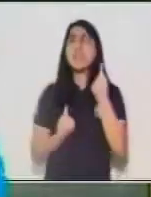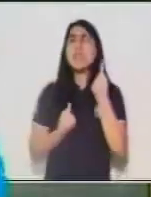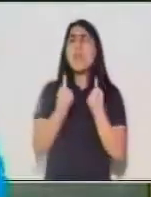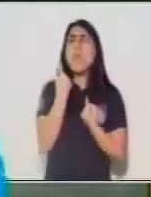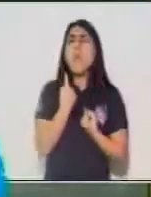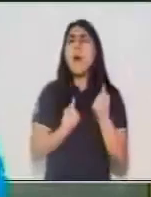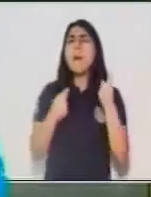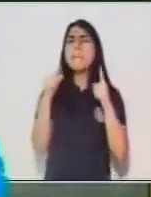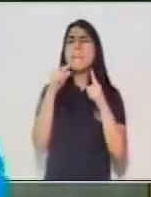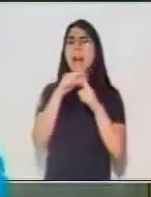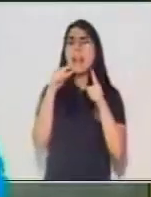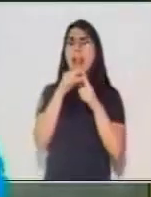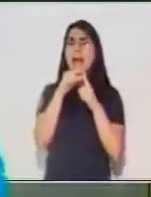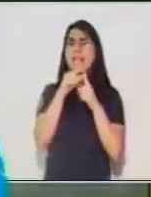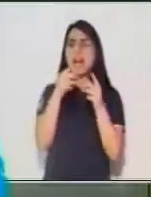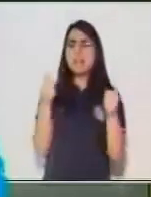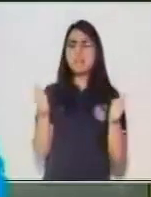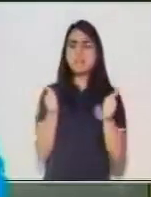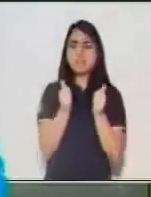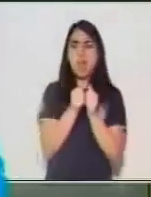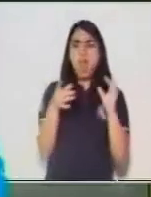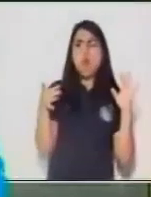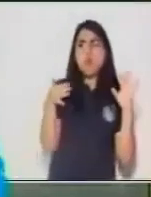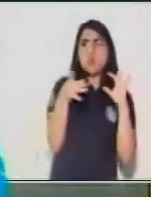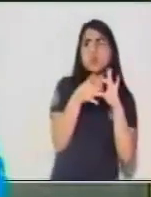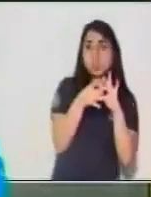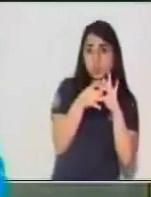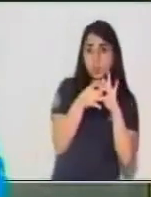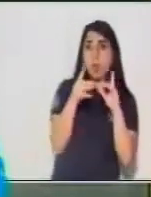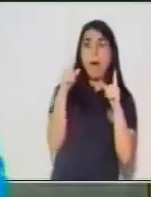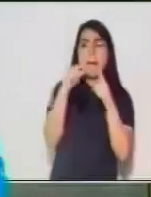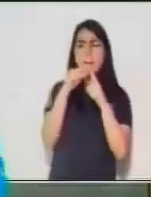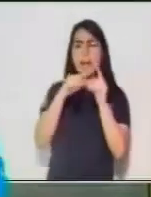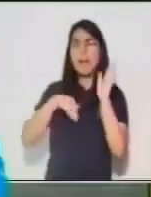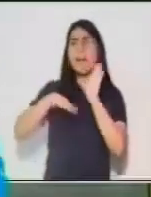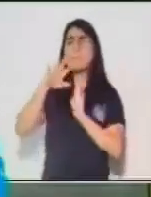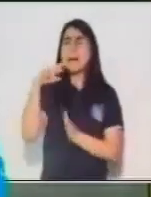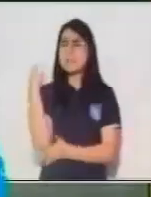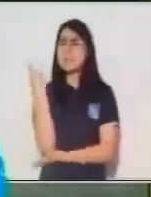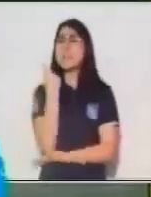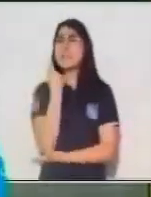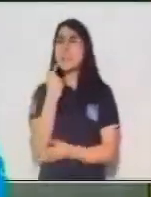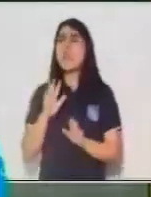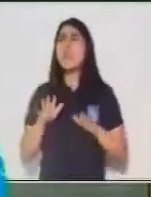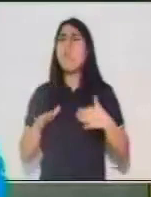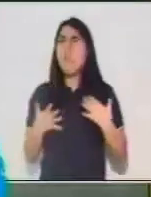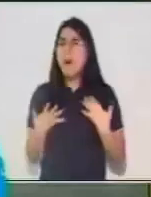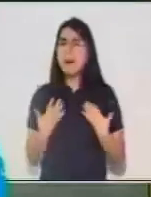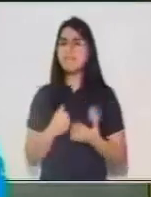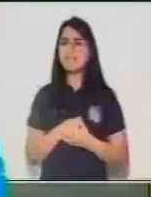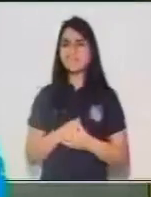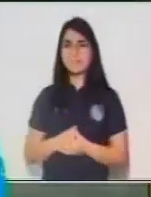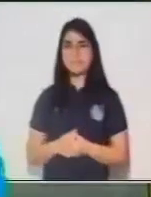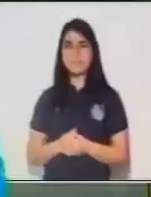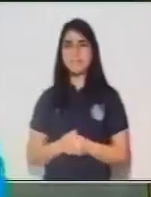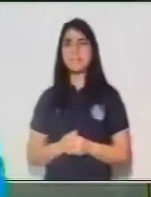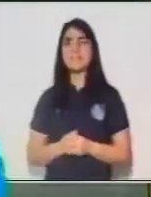corresponde a un modificador directo porque está pegadito al núcleo y no hay palabra de enlace. Entonces,